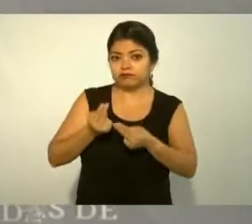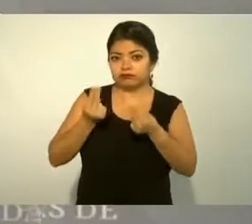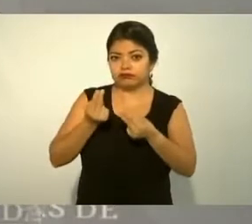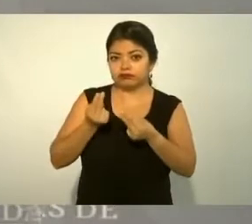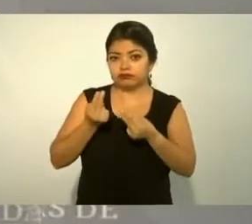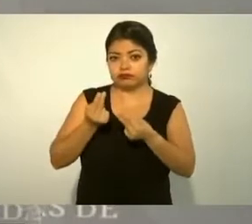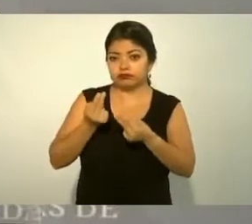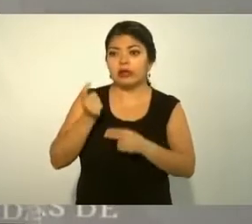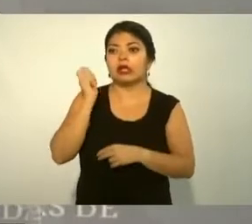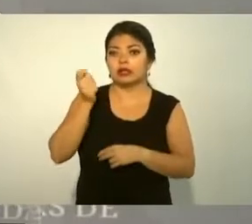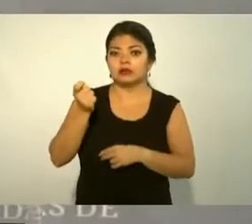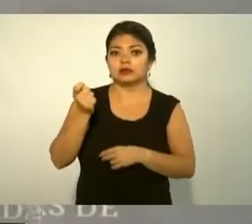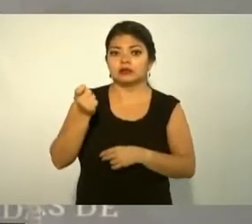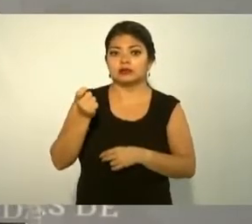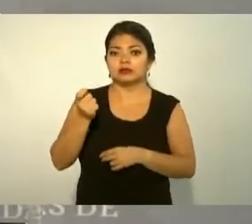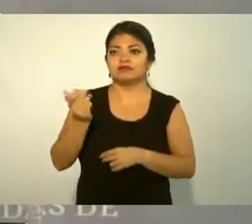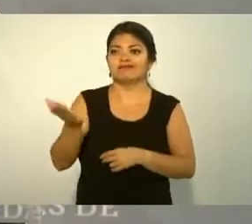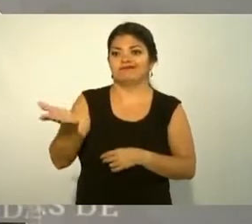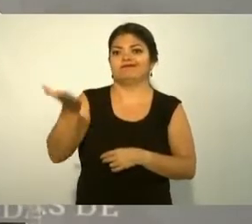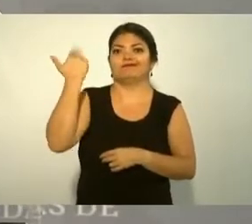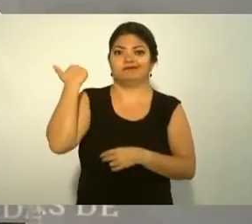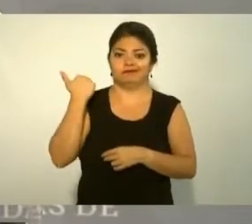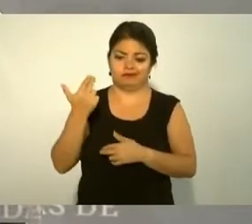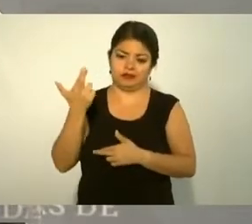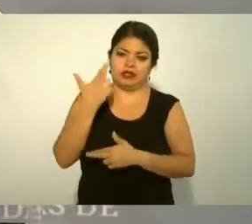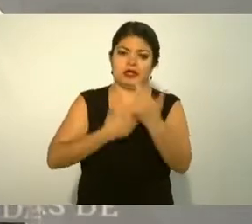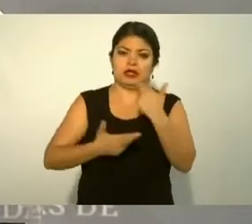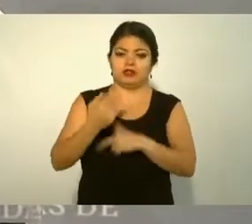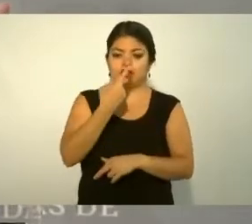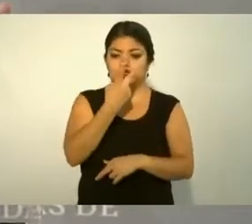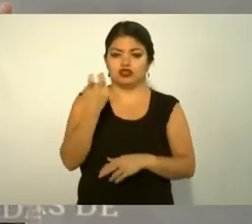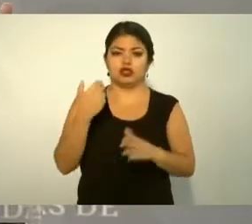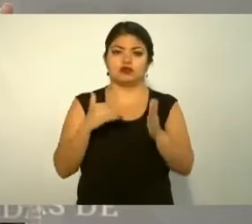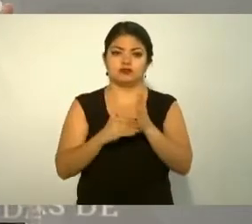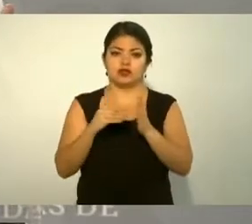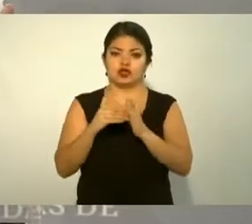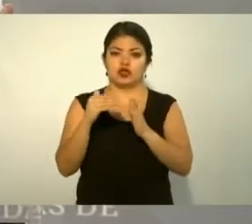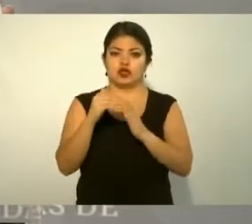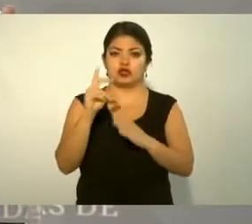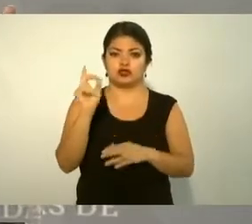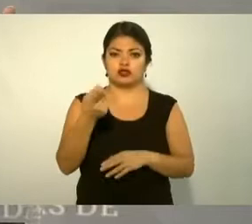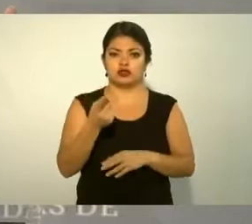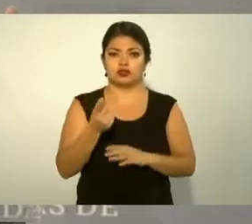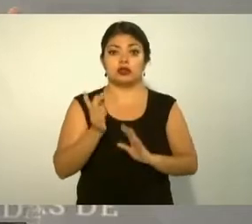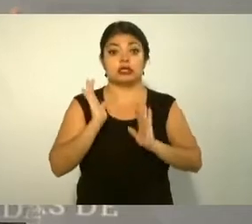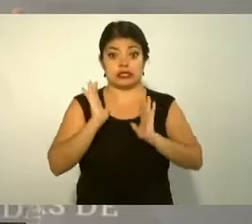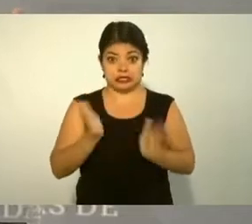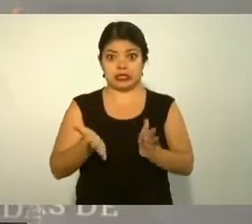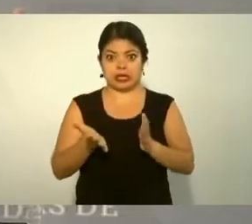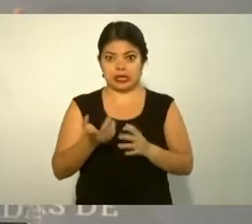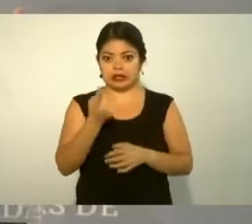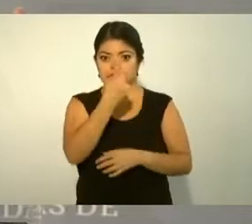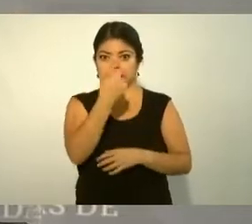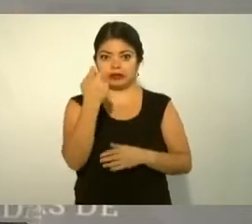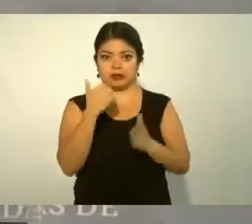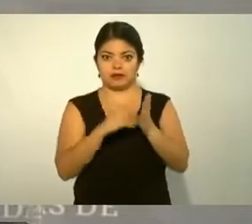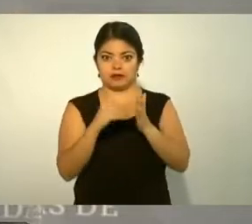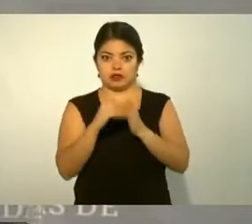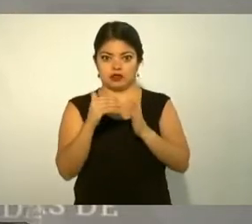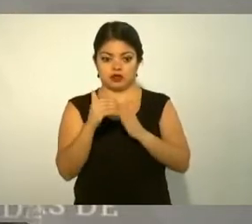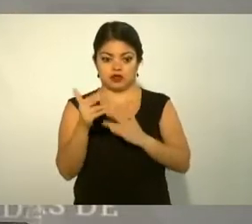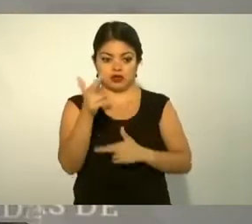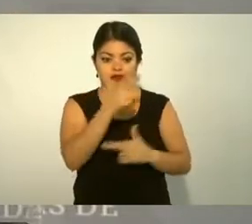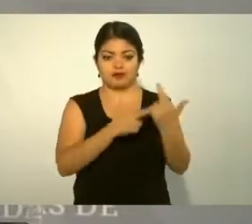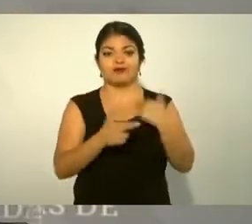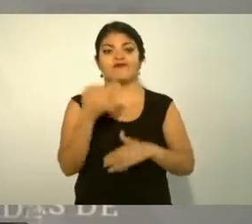devolver los 200 millones de dólares y ya ha entregado 100 millones de dólares nos